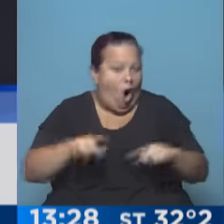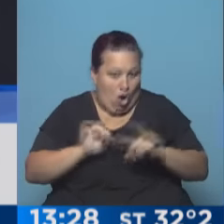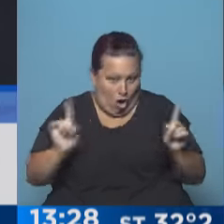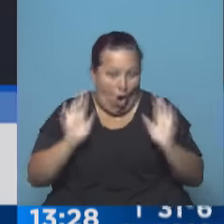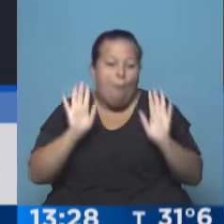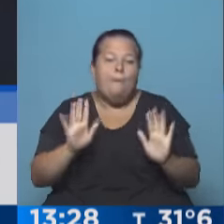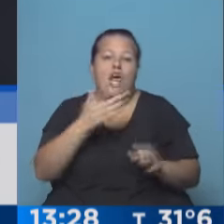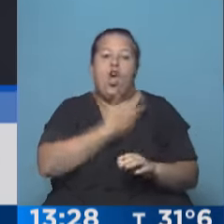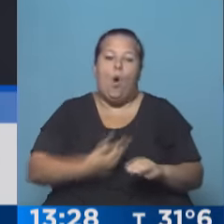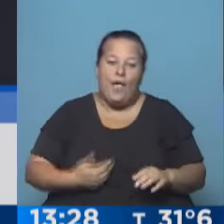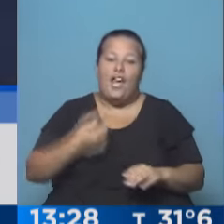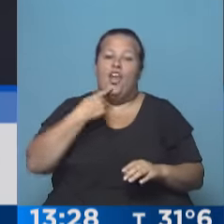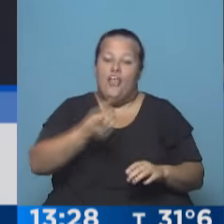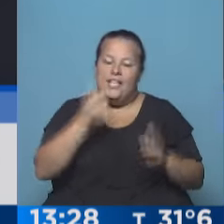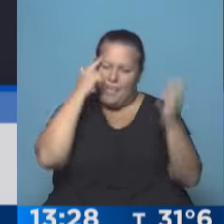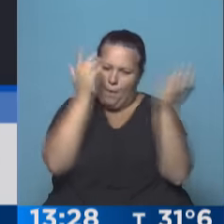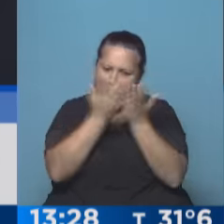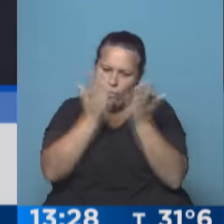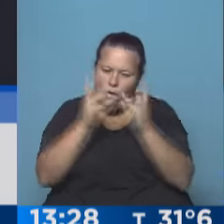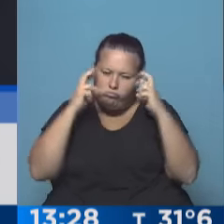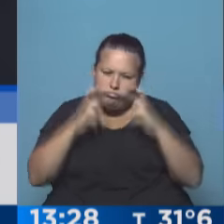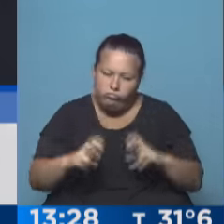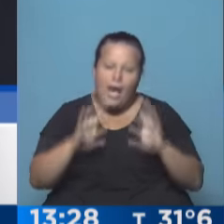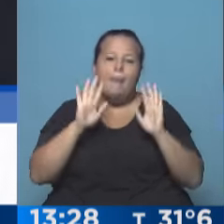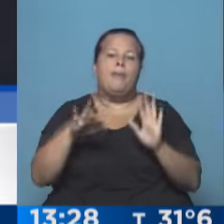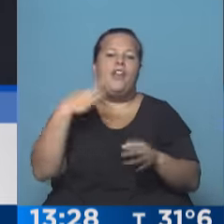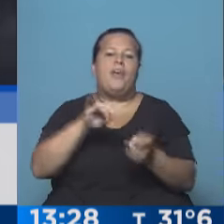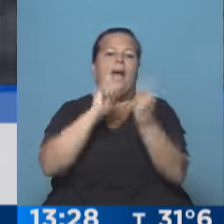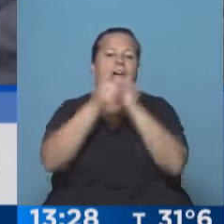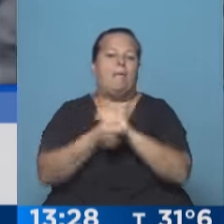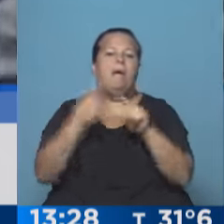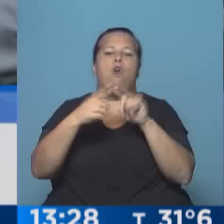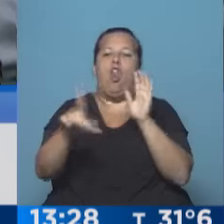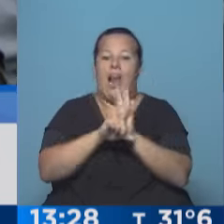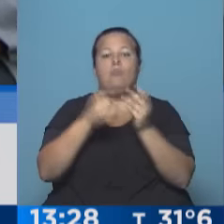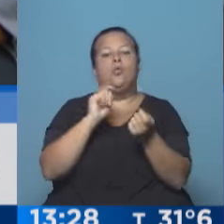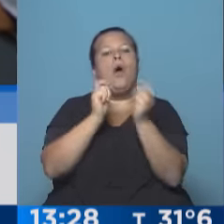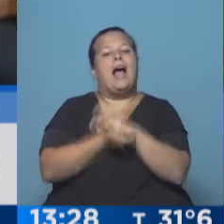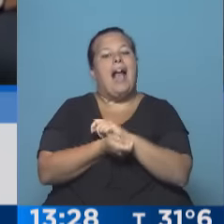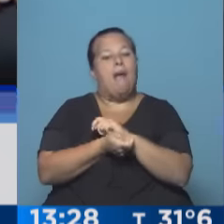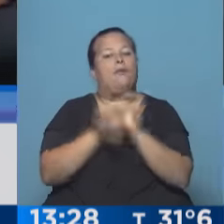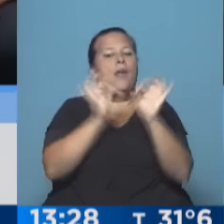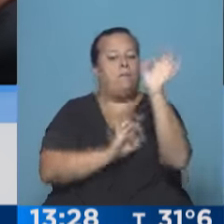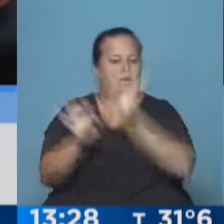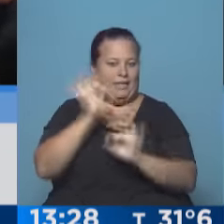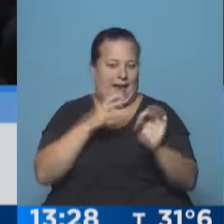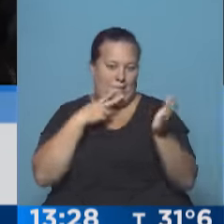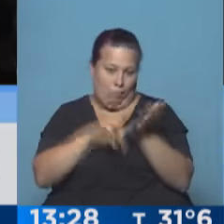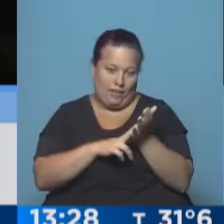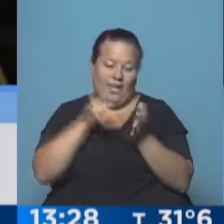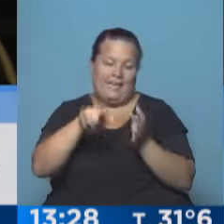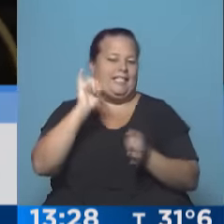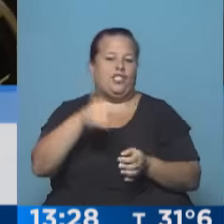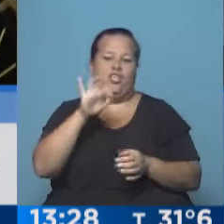pero el gobierno prometió estudiarlo, analizarlo, pero eso debería modificarse por ley, porque es un cambio en la tasa de impuestos y eso